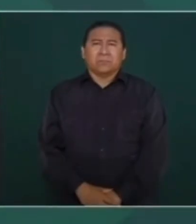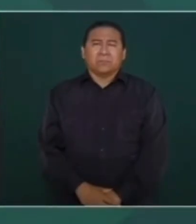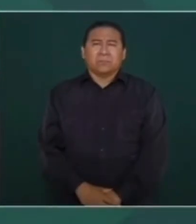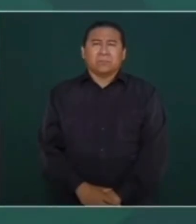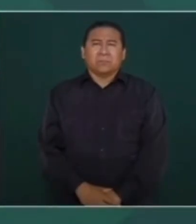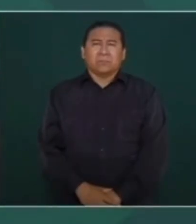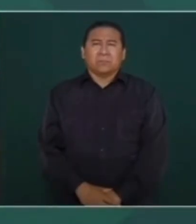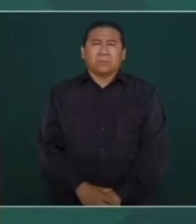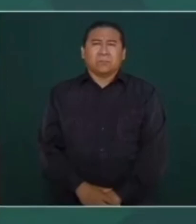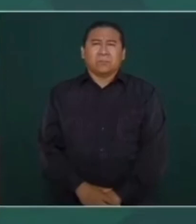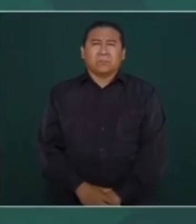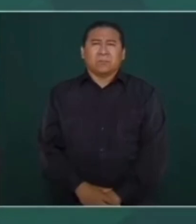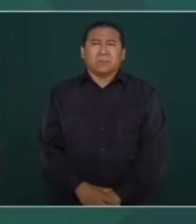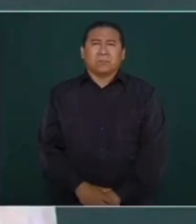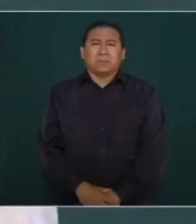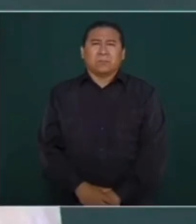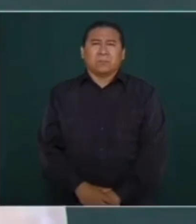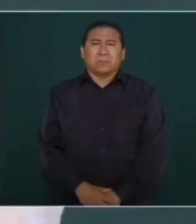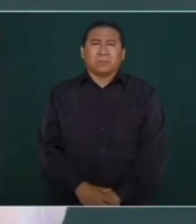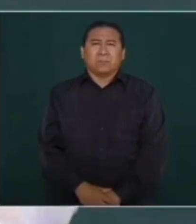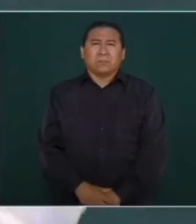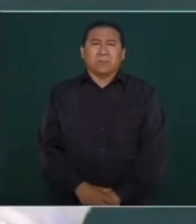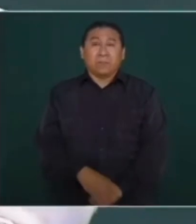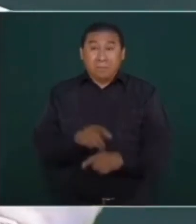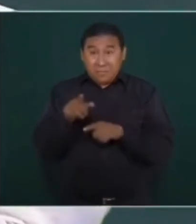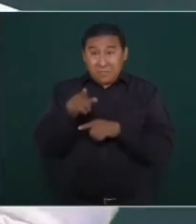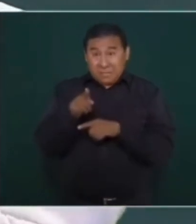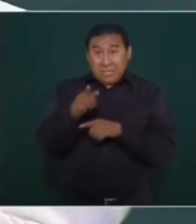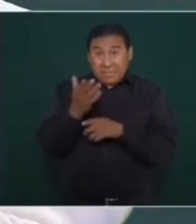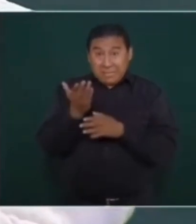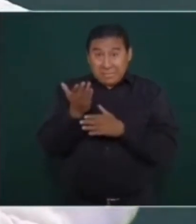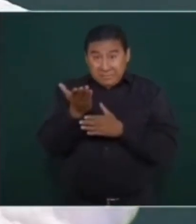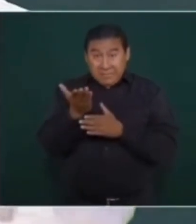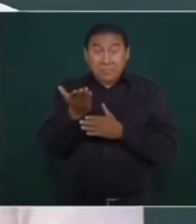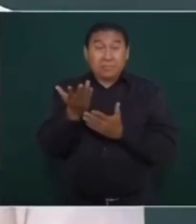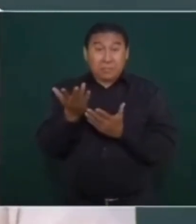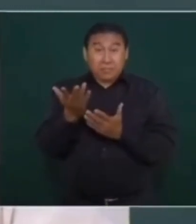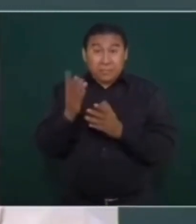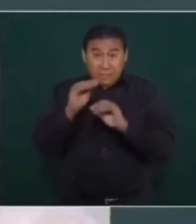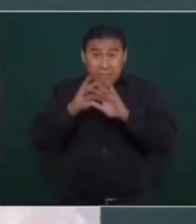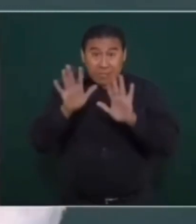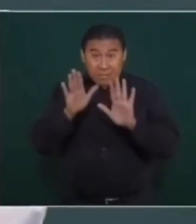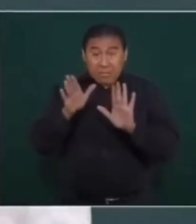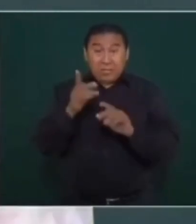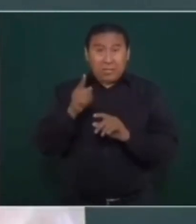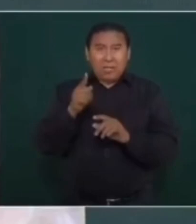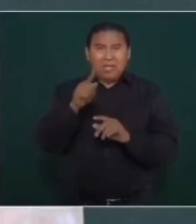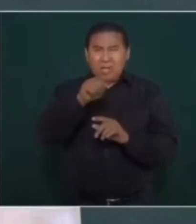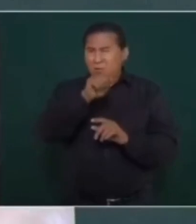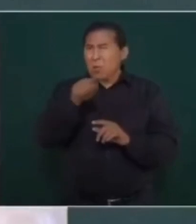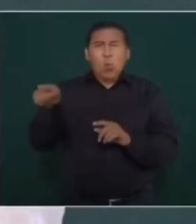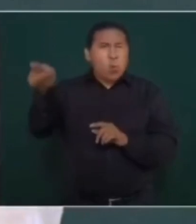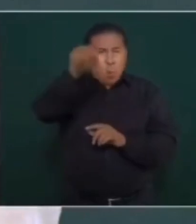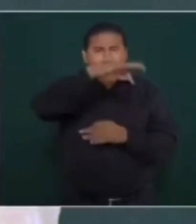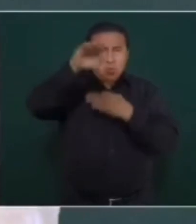te quede claro a ti y a muchos.